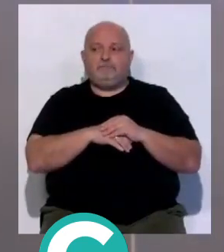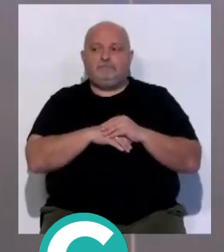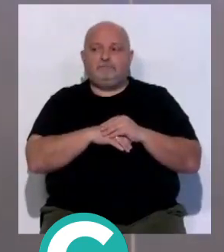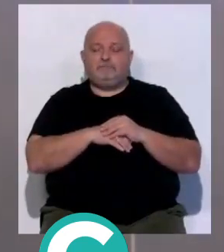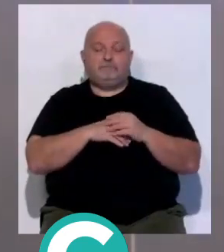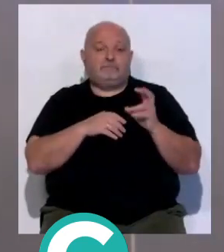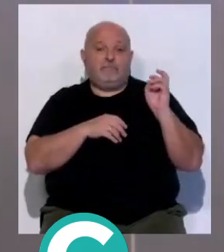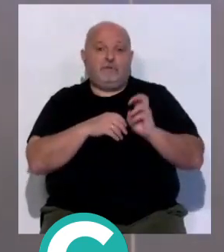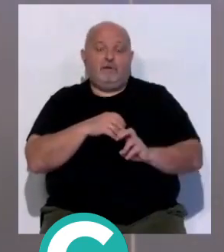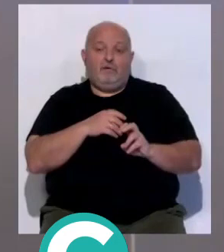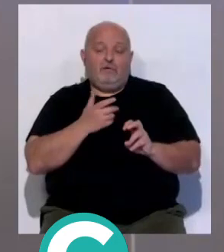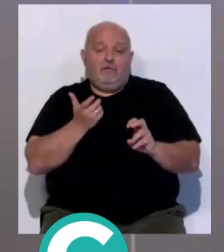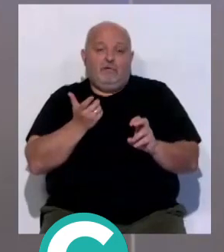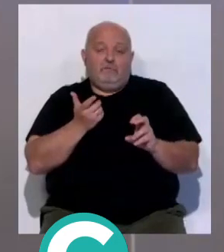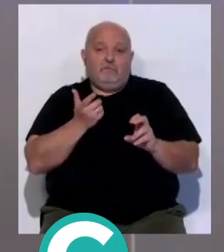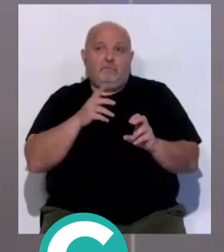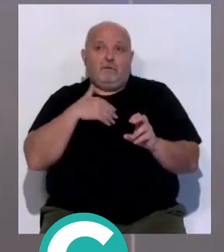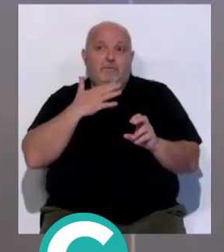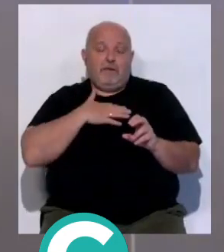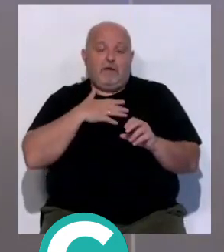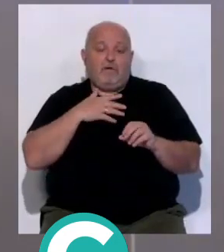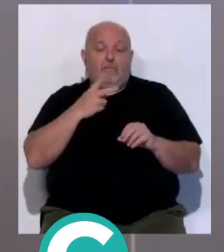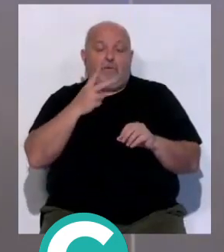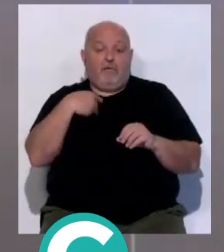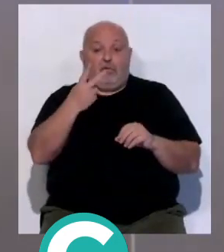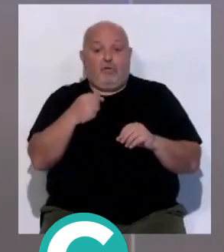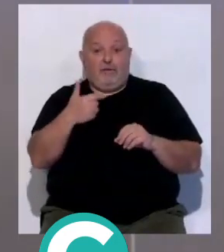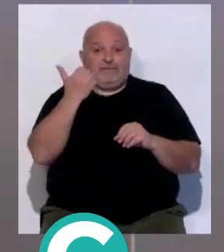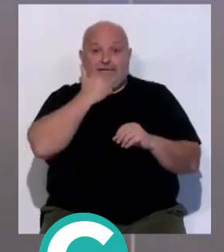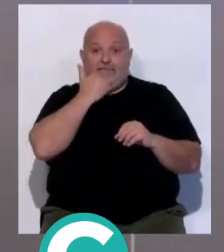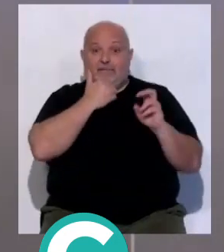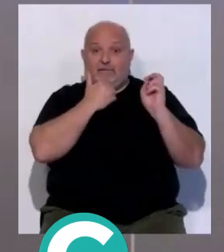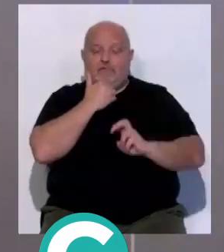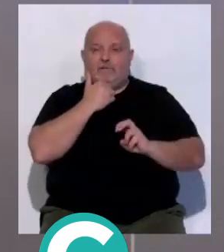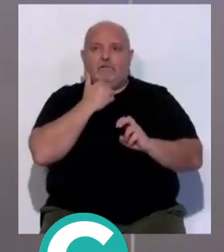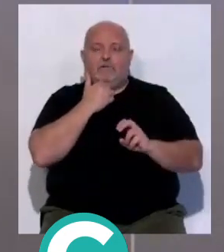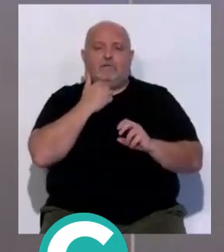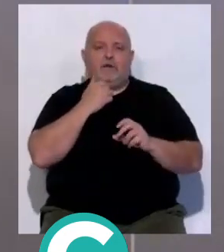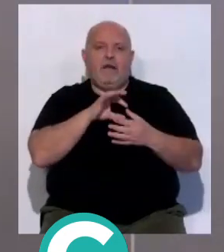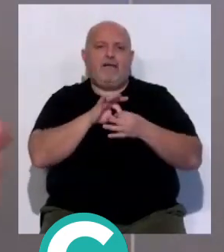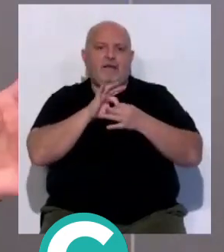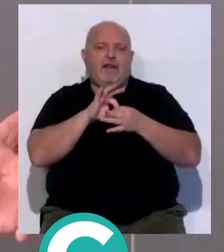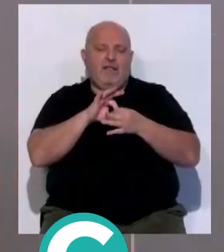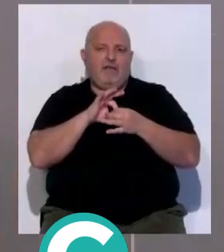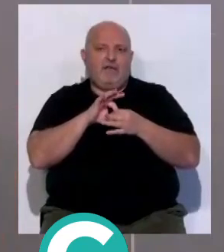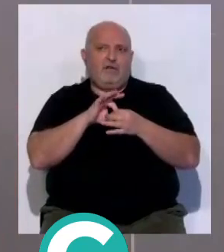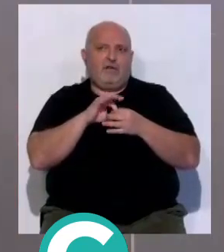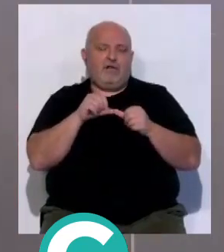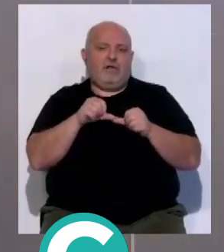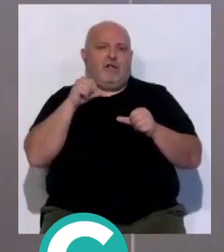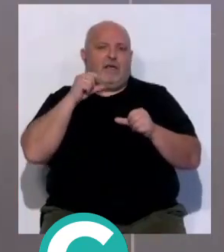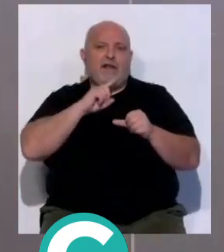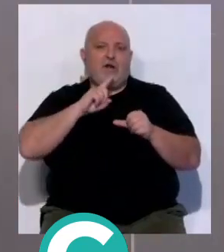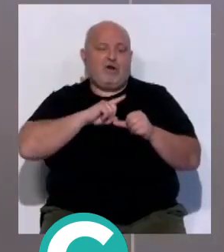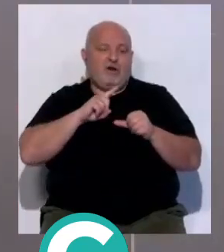el que viene mañana o pasado mañana concretamente, igual no tiene nada que ver con los partidos donde hubo